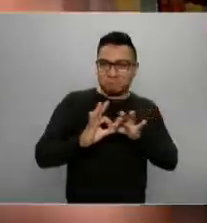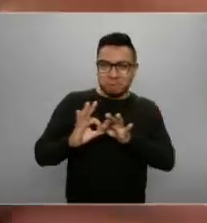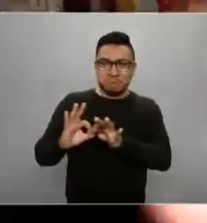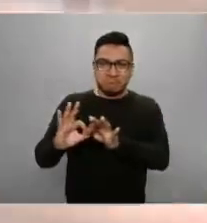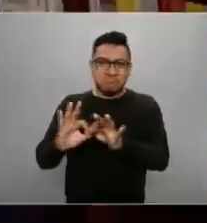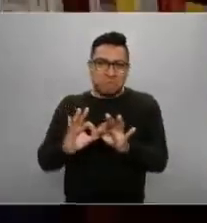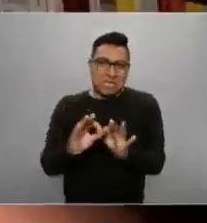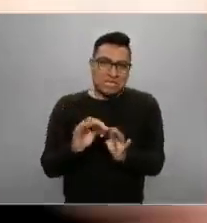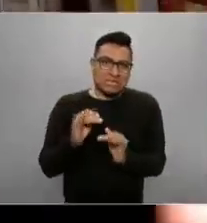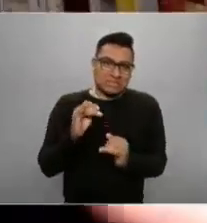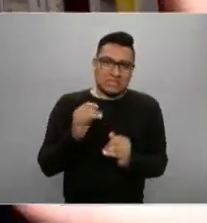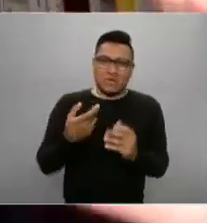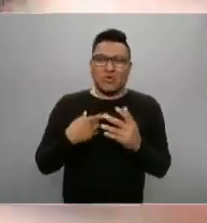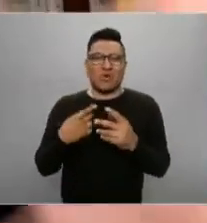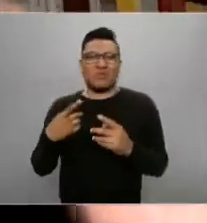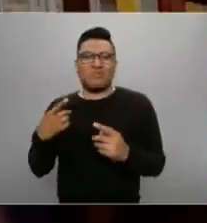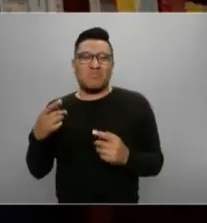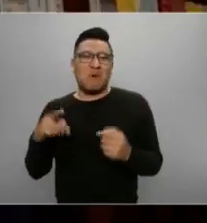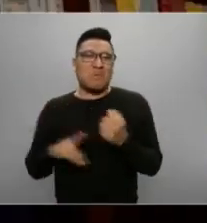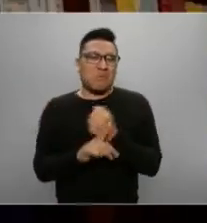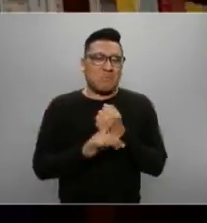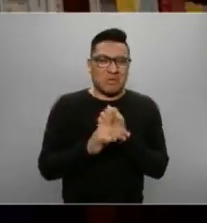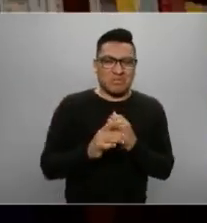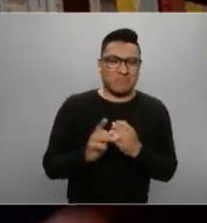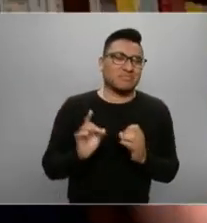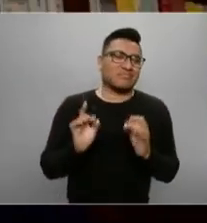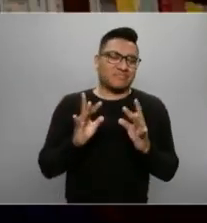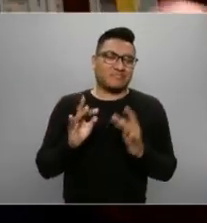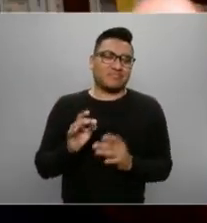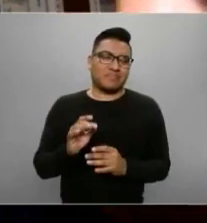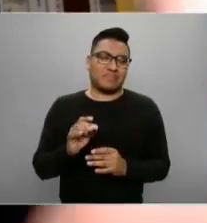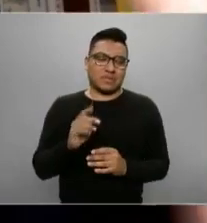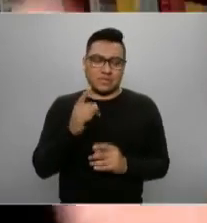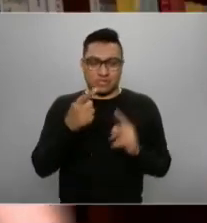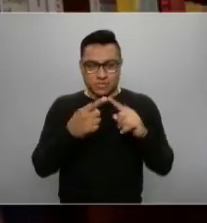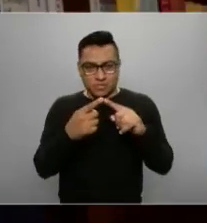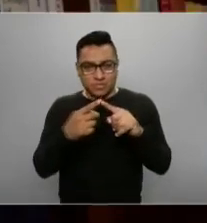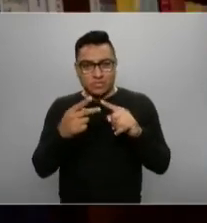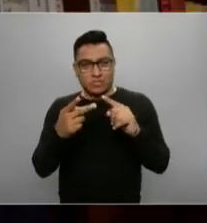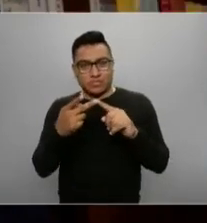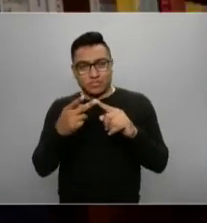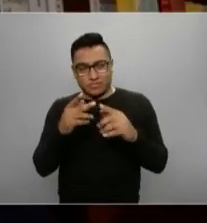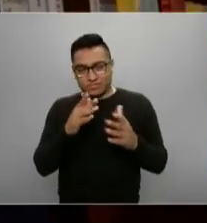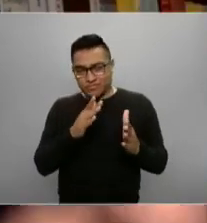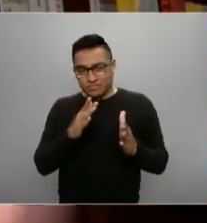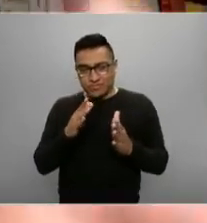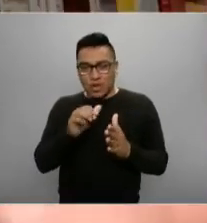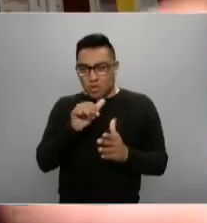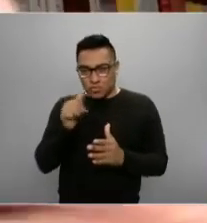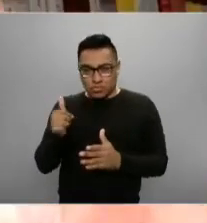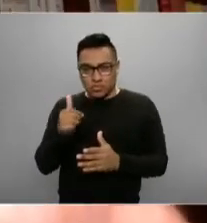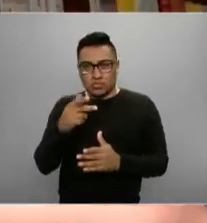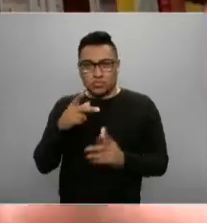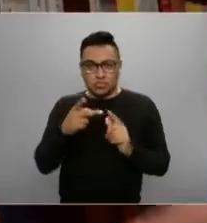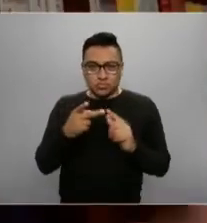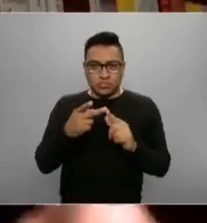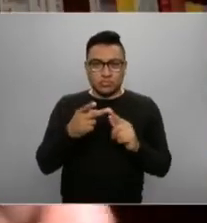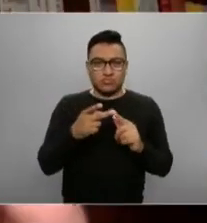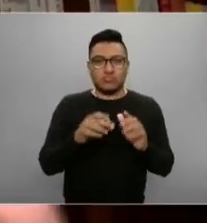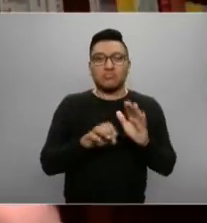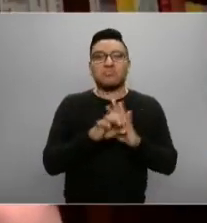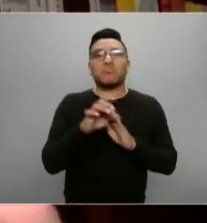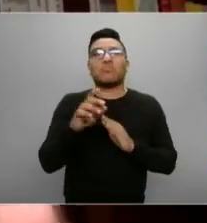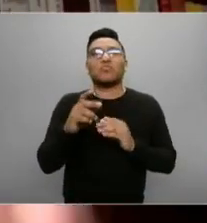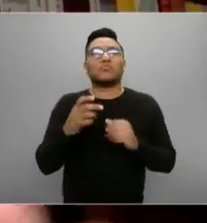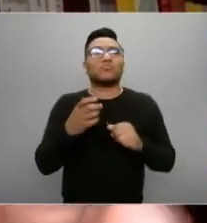ahí una rebatinga y un acaparamiento. Y por otro lado, en lo que sería la base, propiamente cada uno de los estados